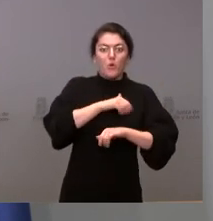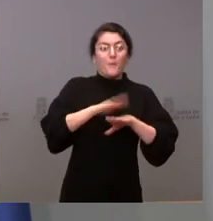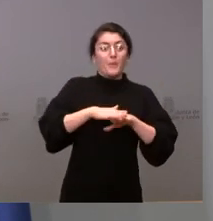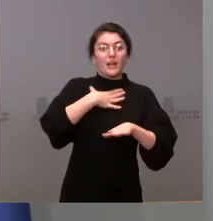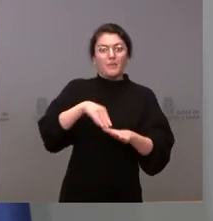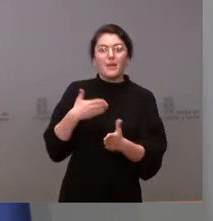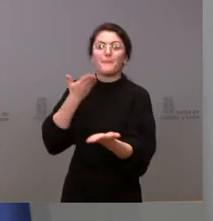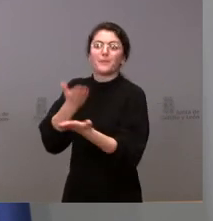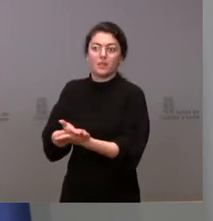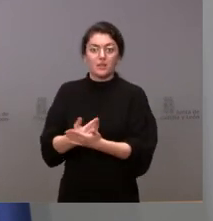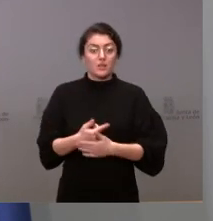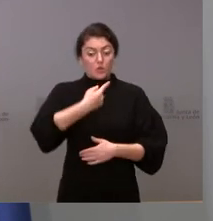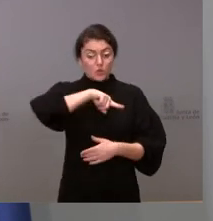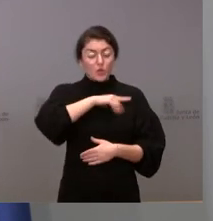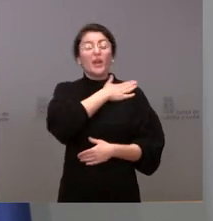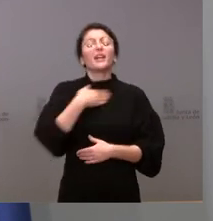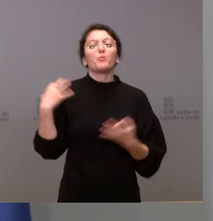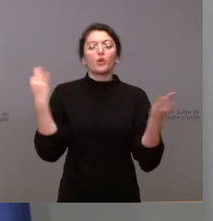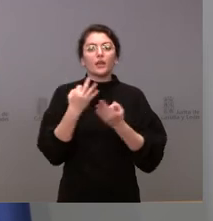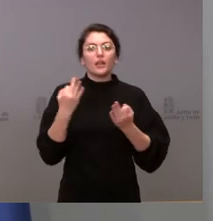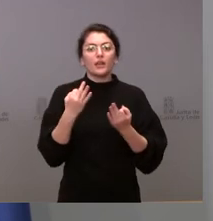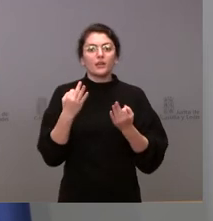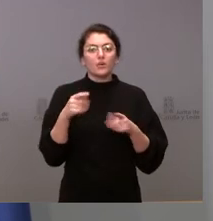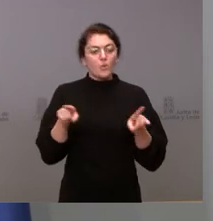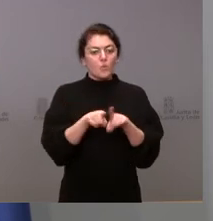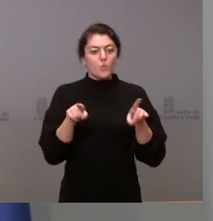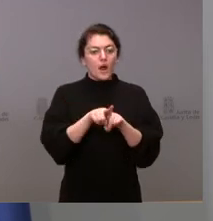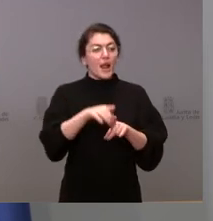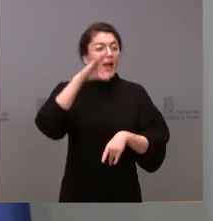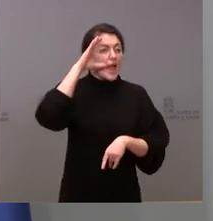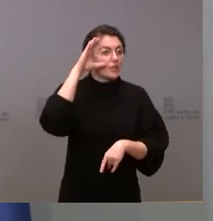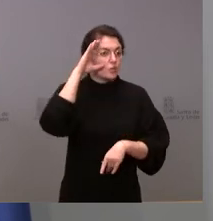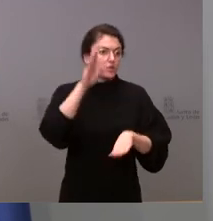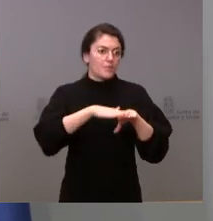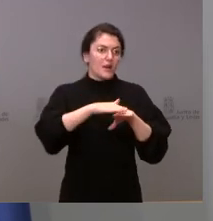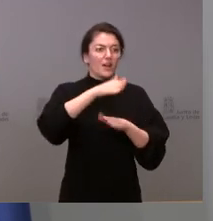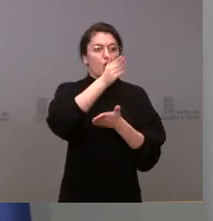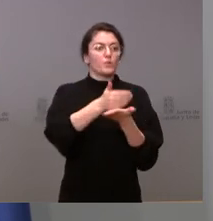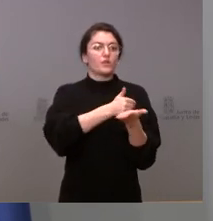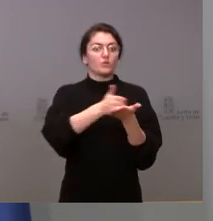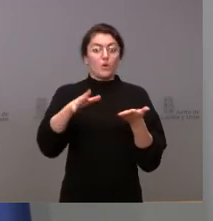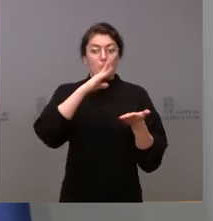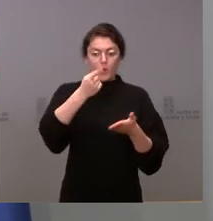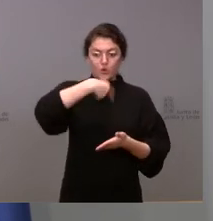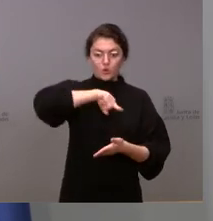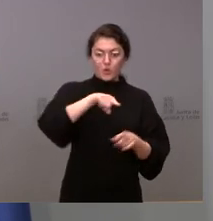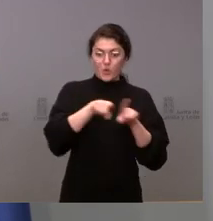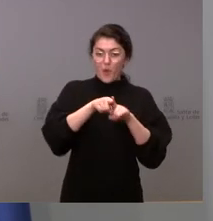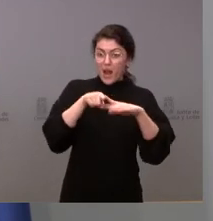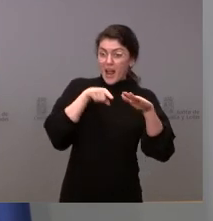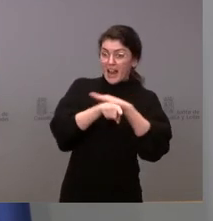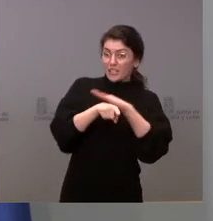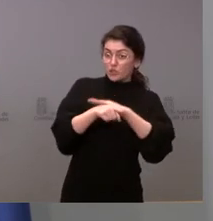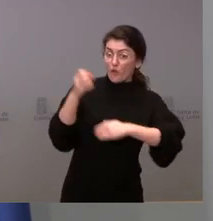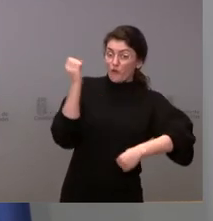cuenta que no se ha tenido en cuenta las comunidades autónomas no solo somos gestoras de algunos de estos fondos sino tendríamos que tener